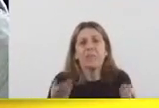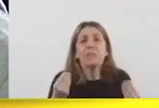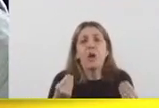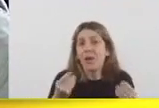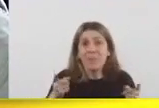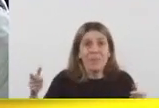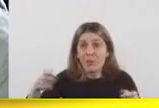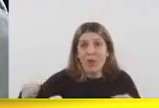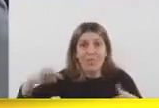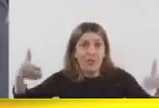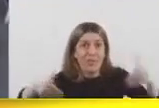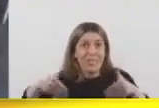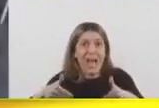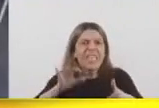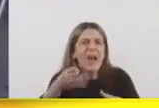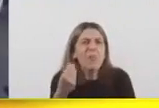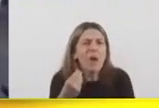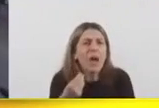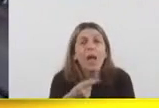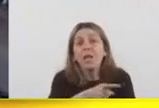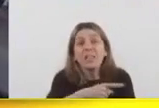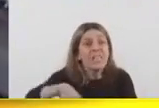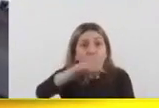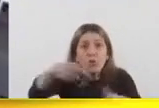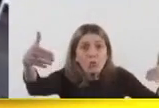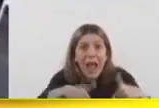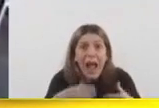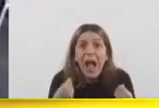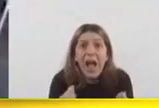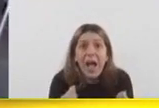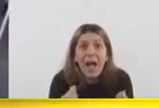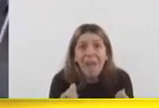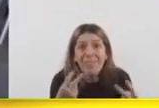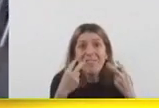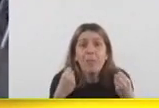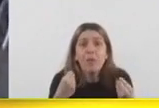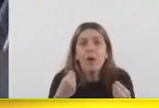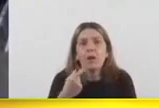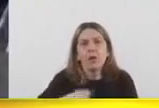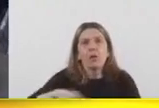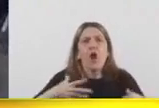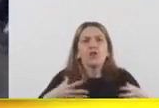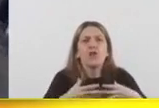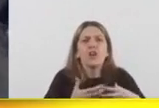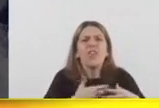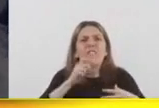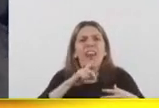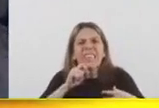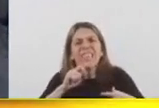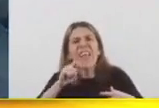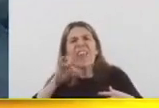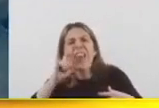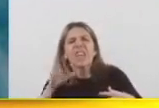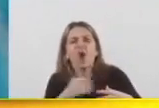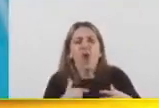están acá? ¿Saben por qué? ¿Y saben por qué todos ustedes están acá? Porque nosotros somos el frente de todos, somos el gobierno de todos